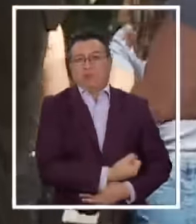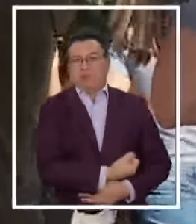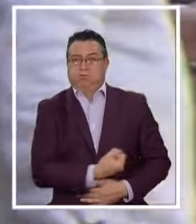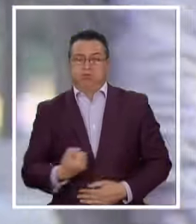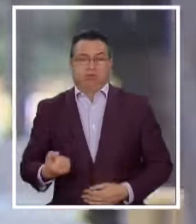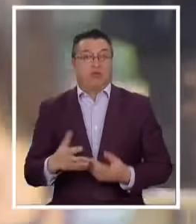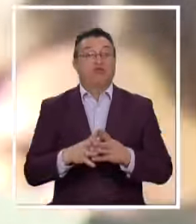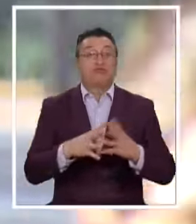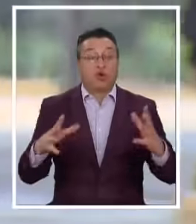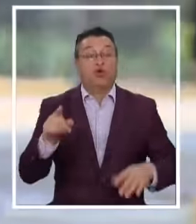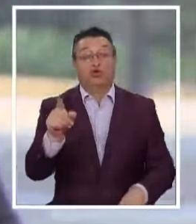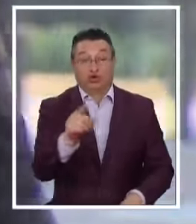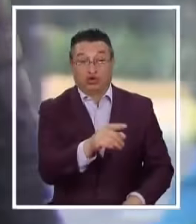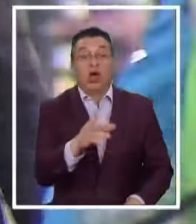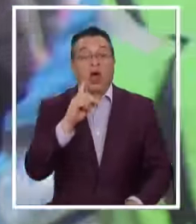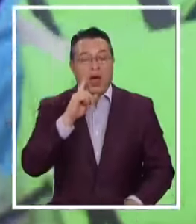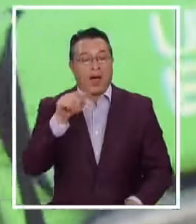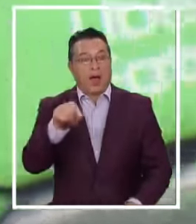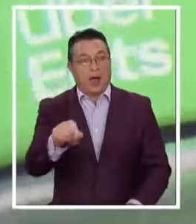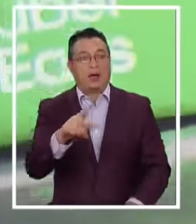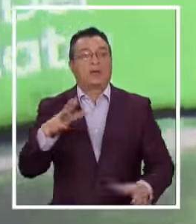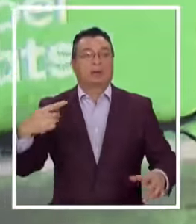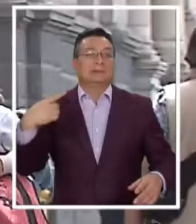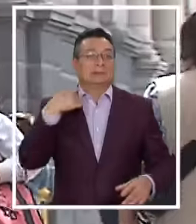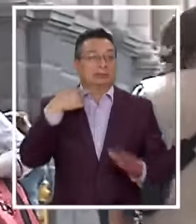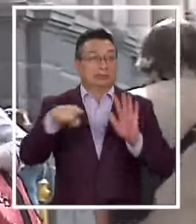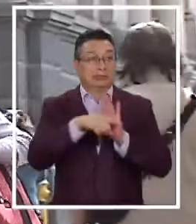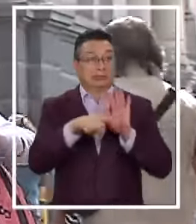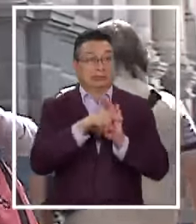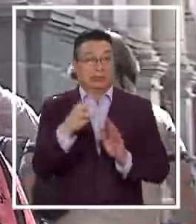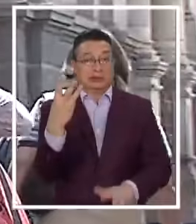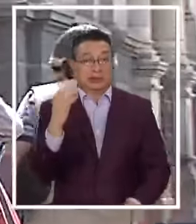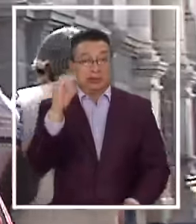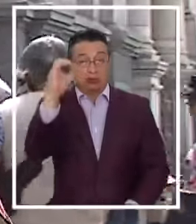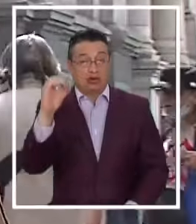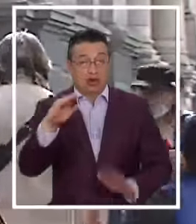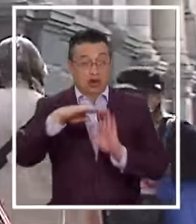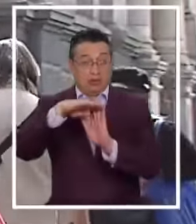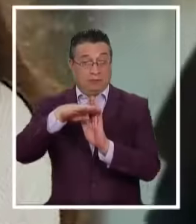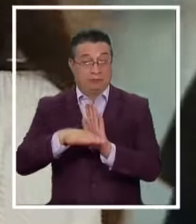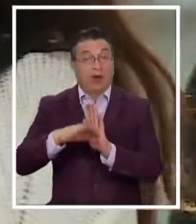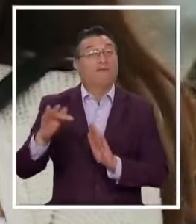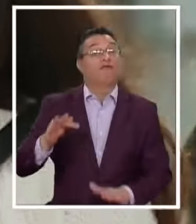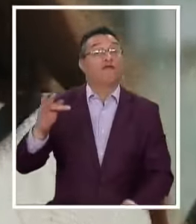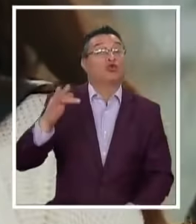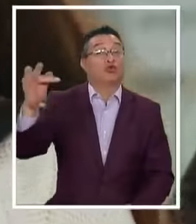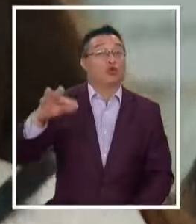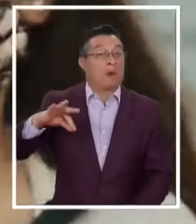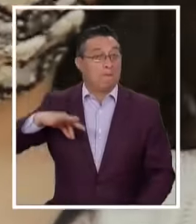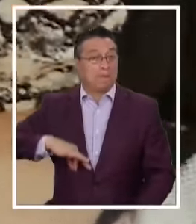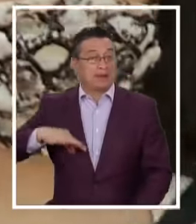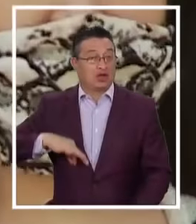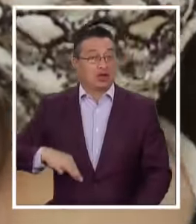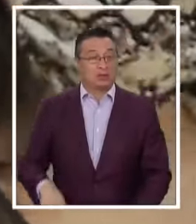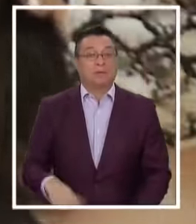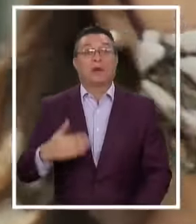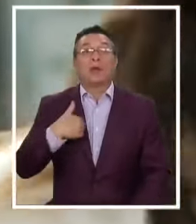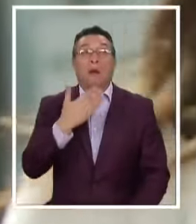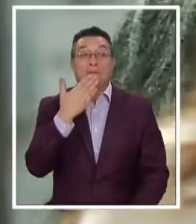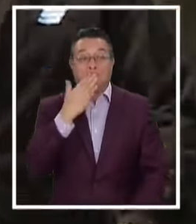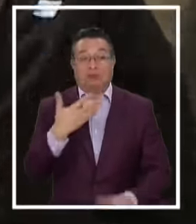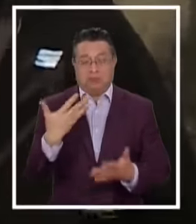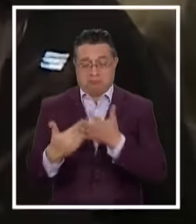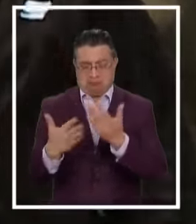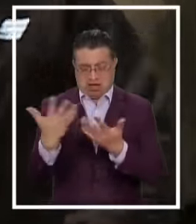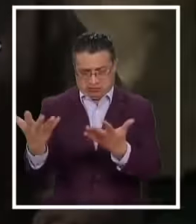sus fondos Los cálculos estiman un impacto De casi un 30% de descenso En las futuras pensiones Le voy a dar un mejor uso en